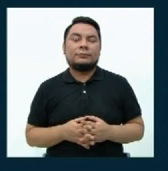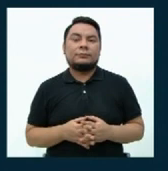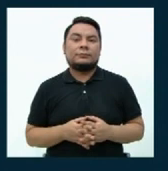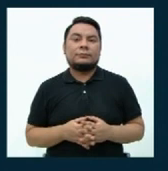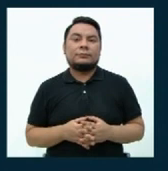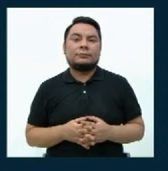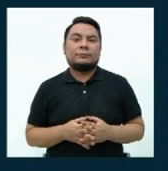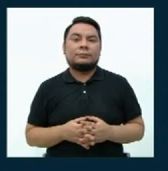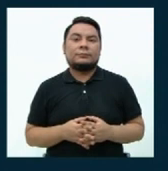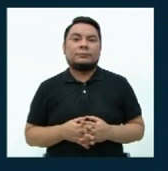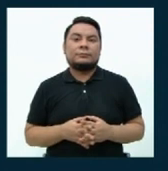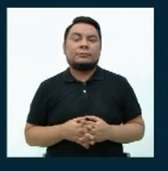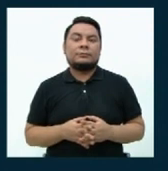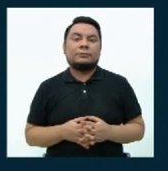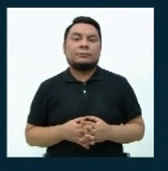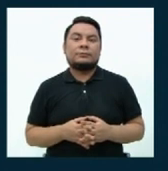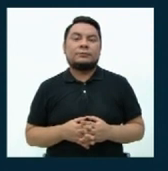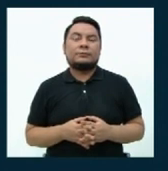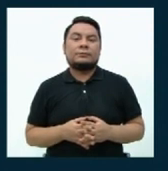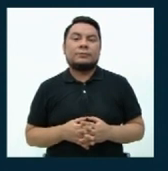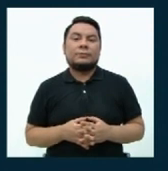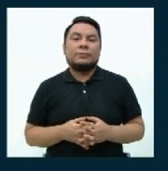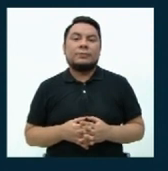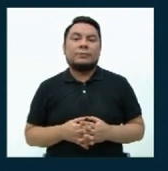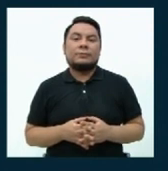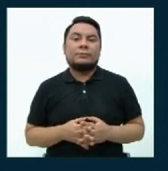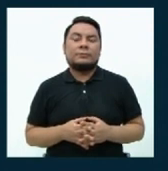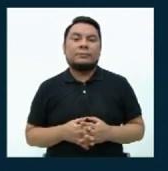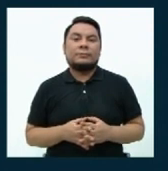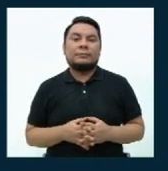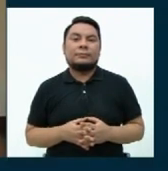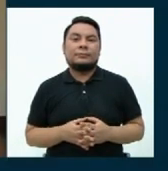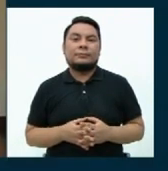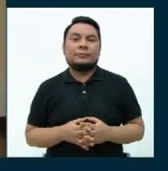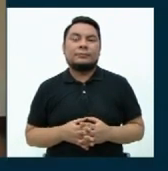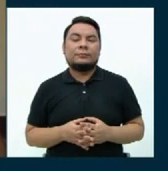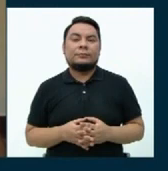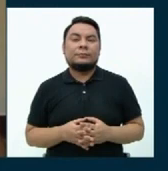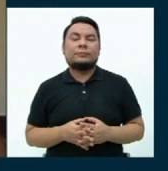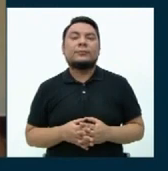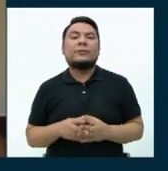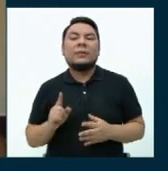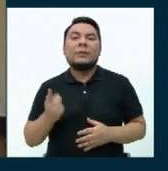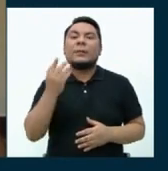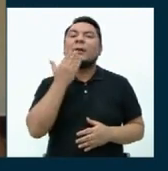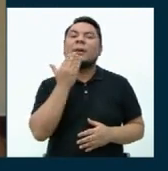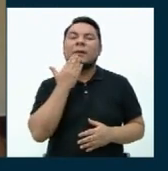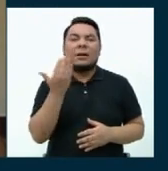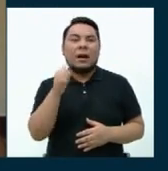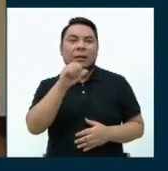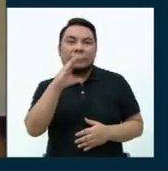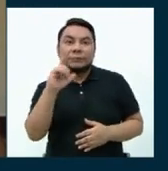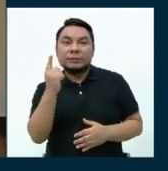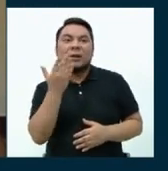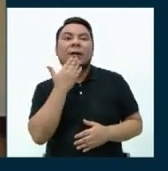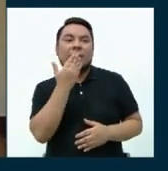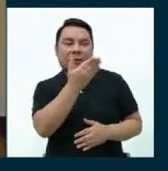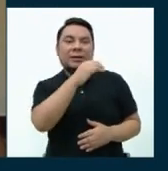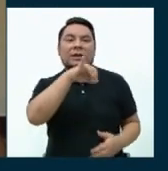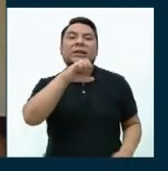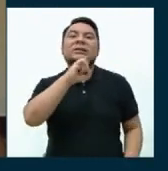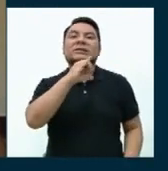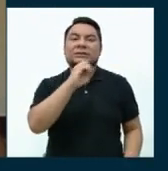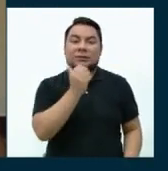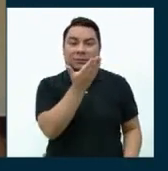ciudadano. Y tres, se comienza por orden alfabético. Es el turno de la candidata Jessica